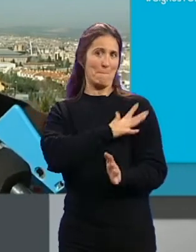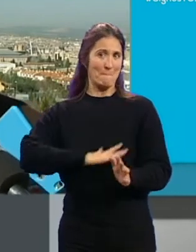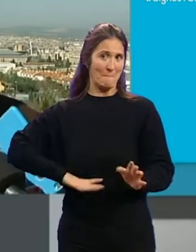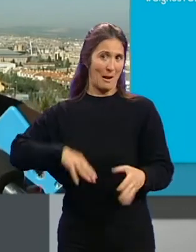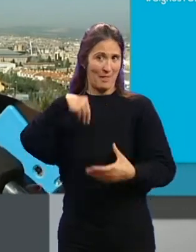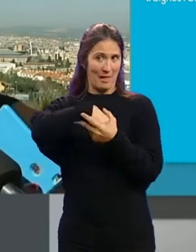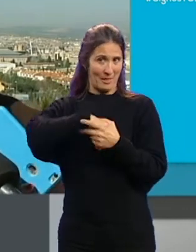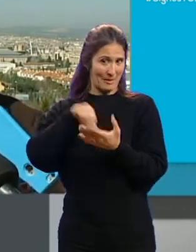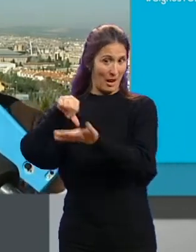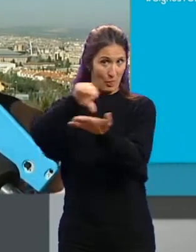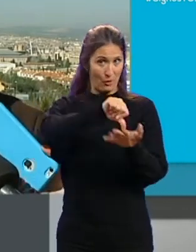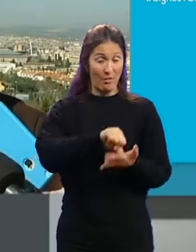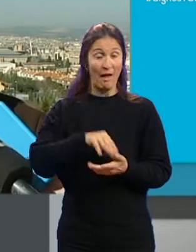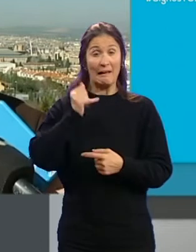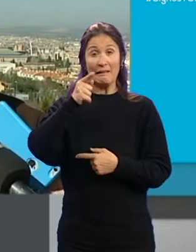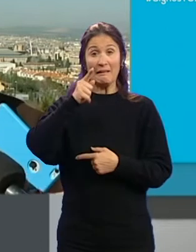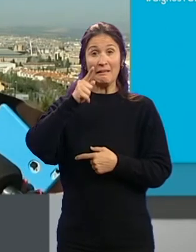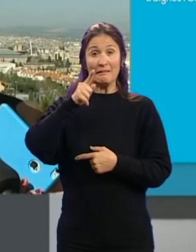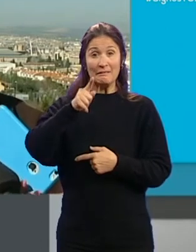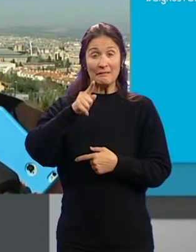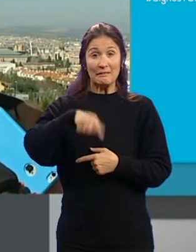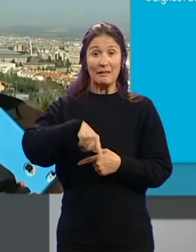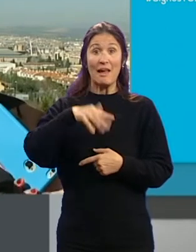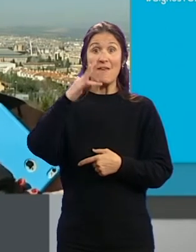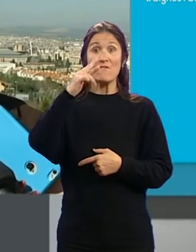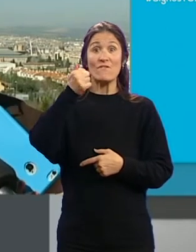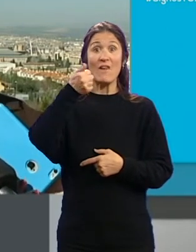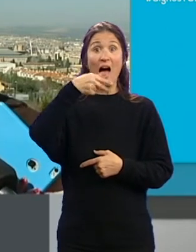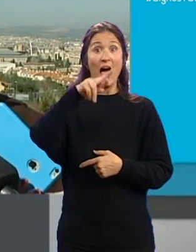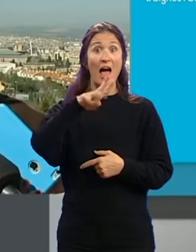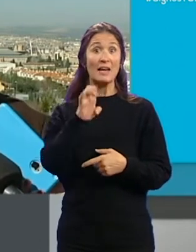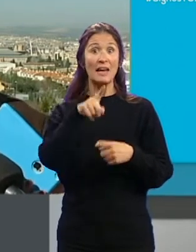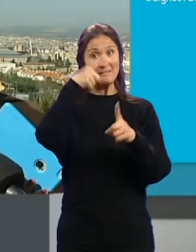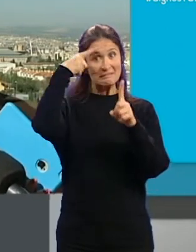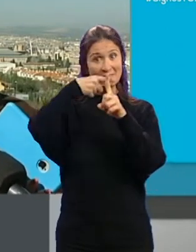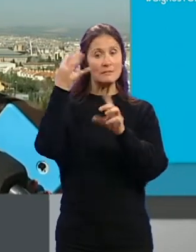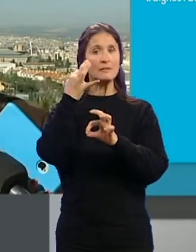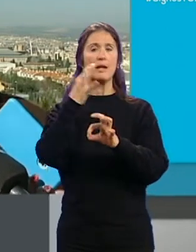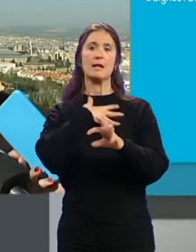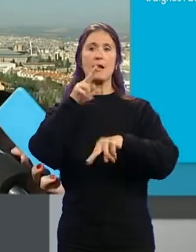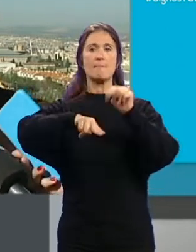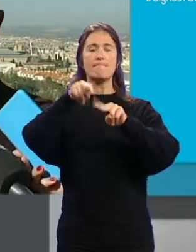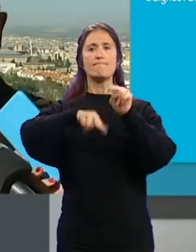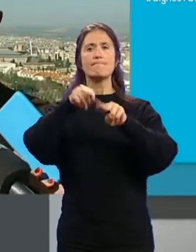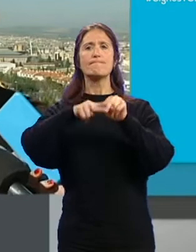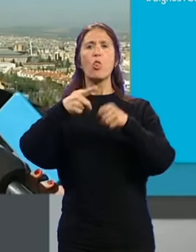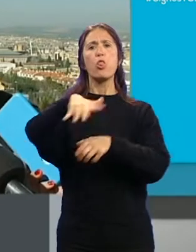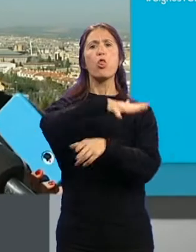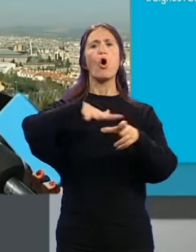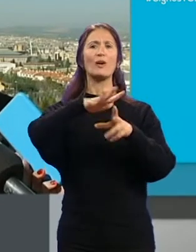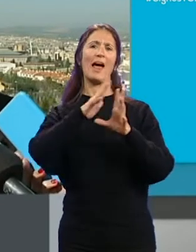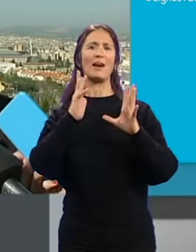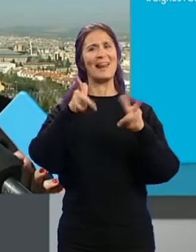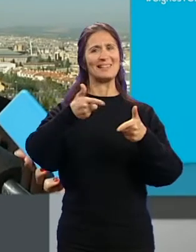en la ciudad... ...y la del Fargue pretende ser una zona residencial...